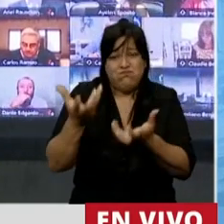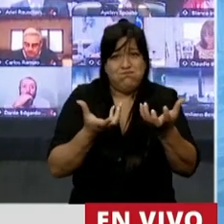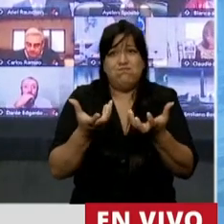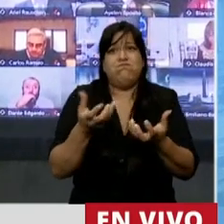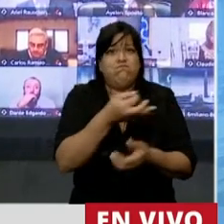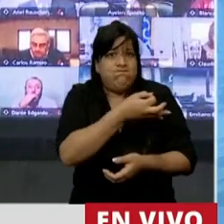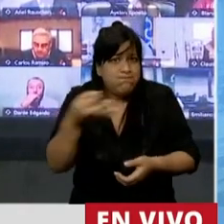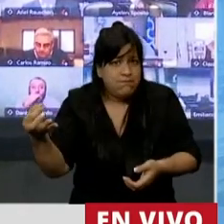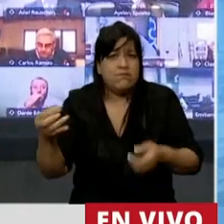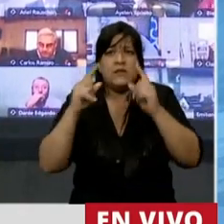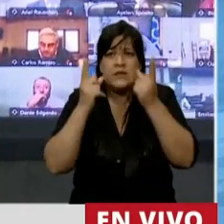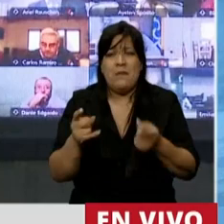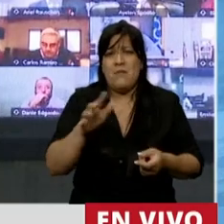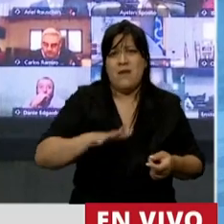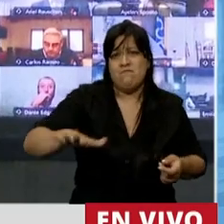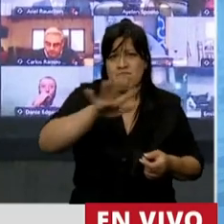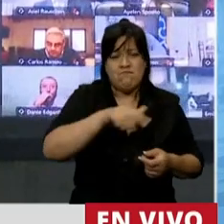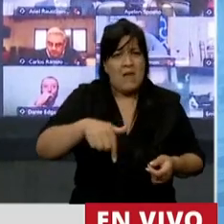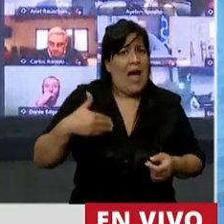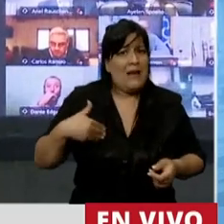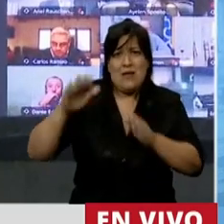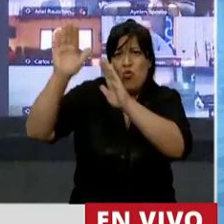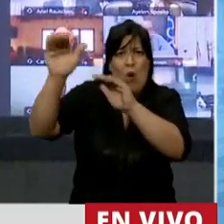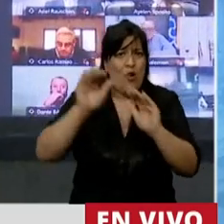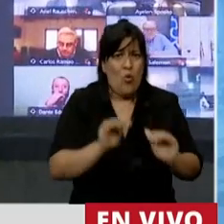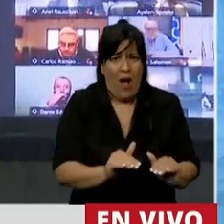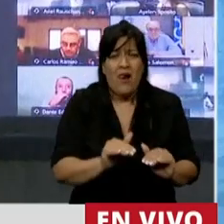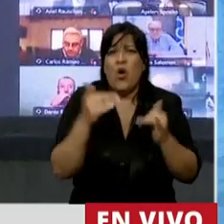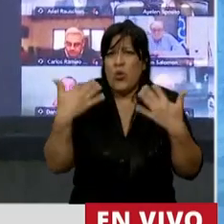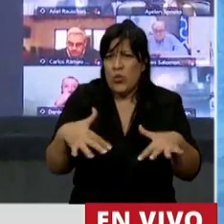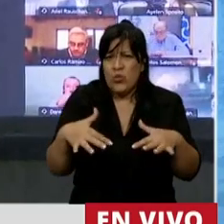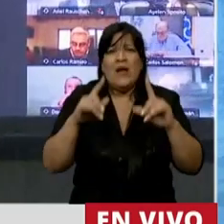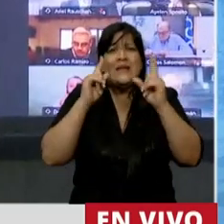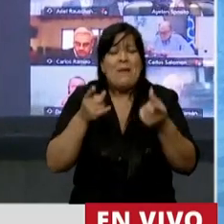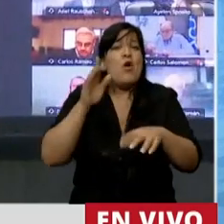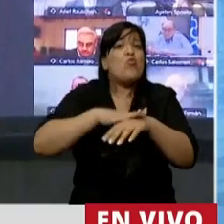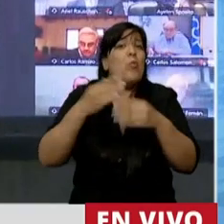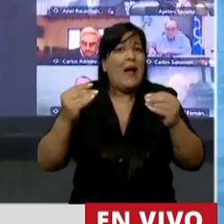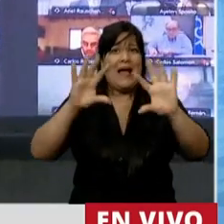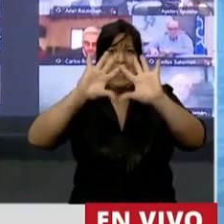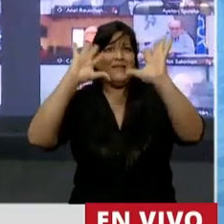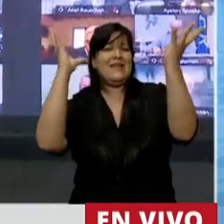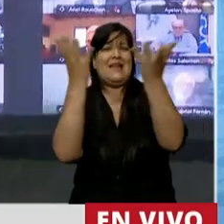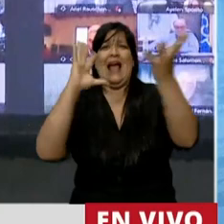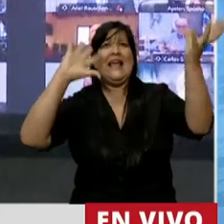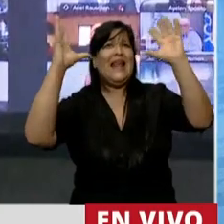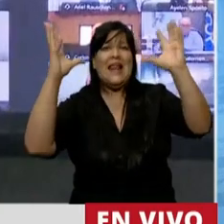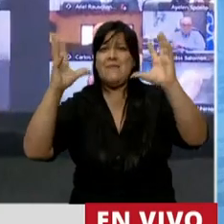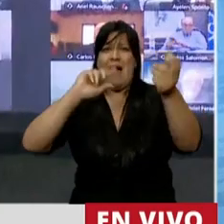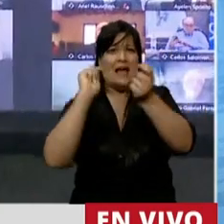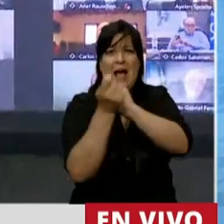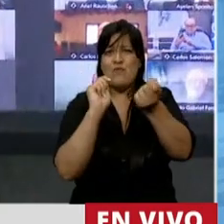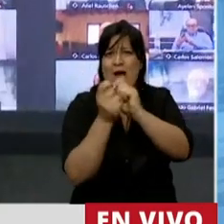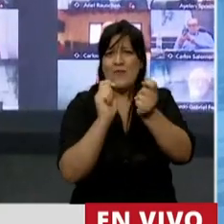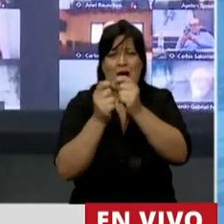y que azotan nuestro territorio y que tienen muchísimo que ver con el cambio climático, Presidente. No solamente en